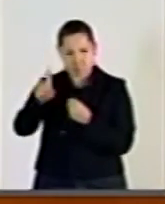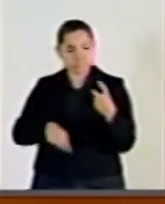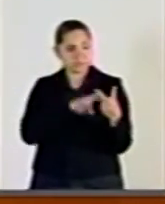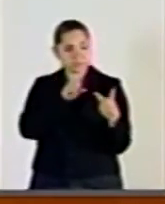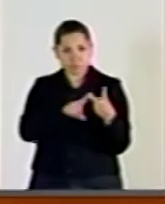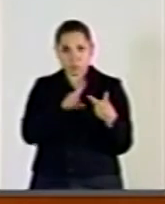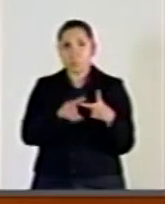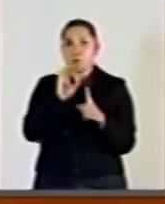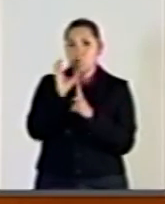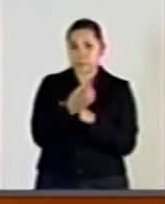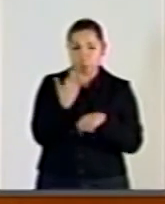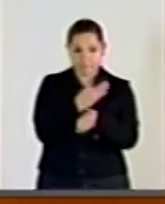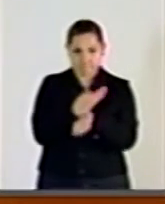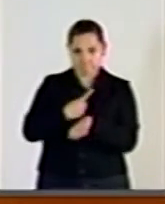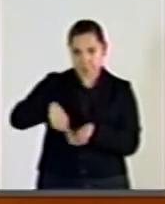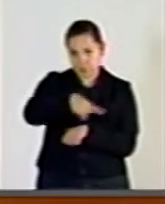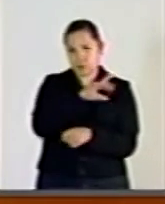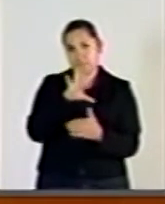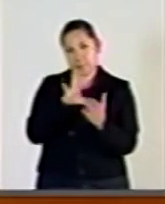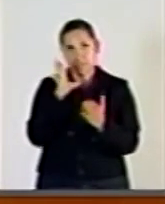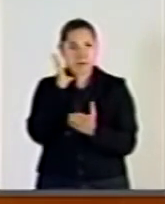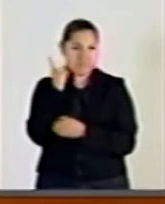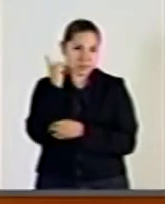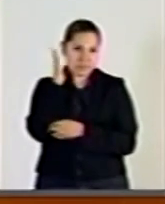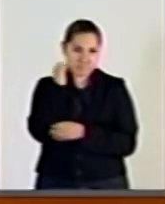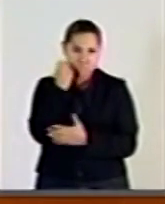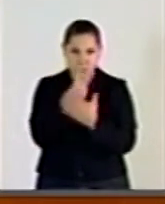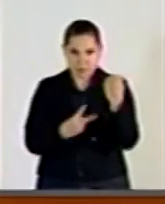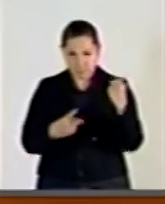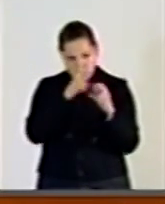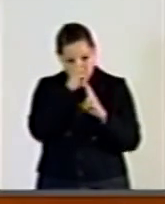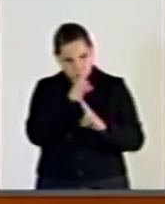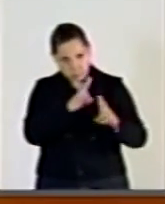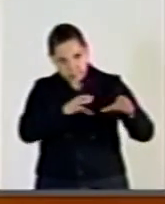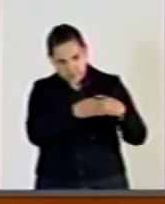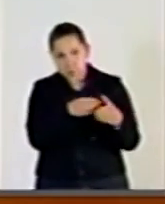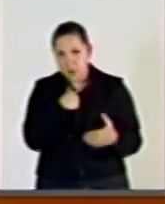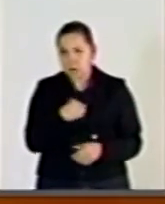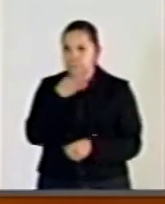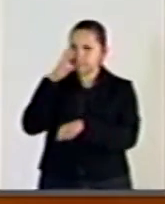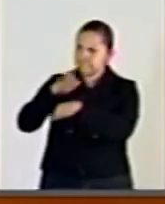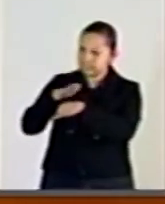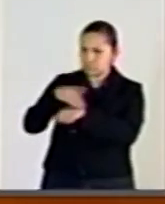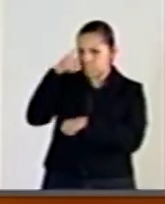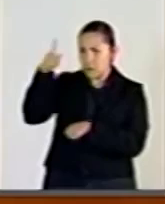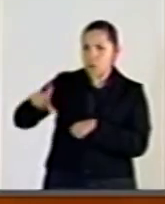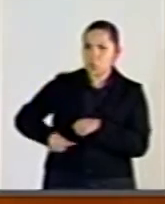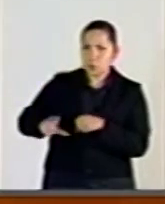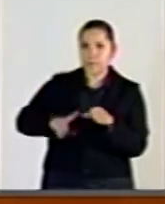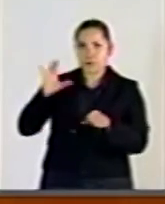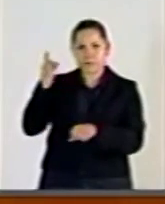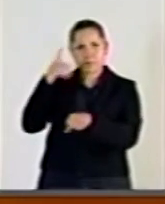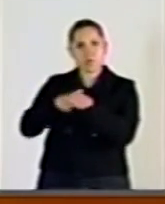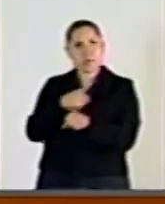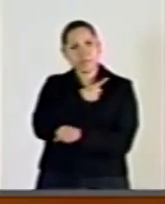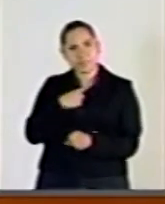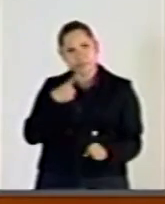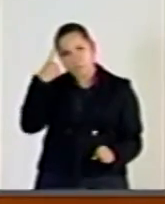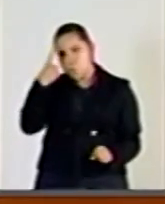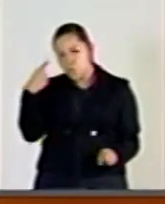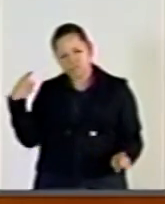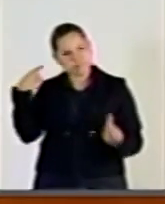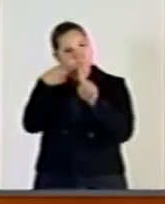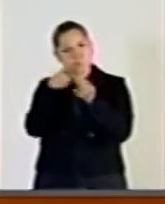Congreso de la Unión hace un llamado al Gobierno Federal para que, en todo momento, privilegie el diálogo con el